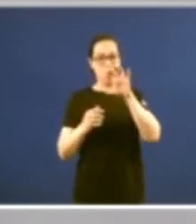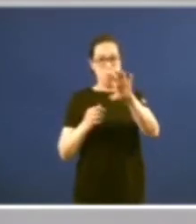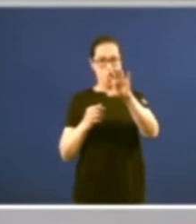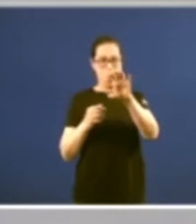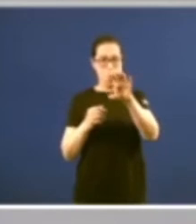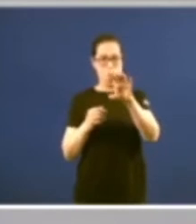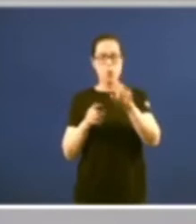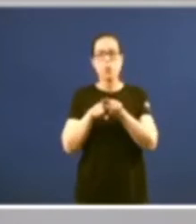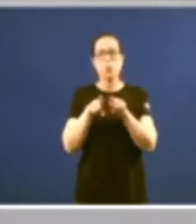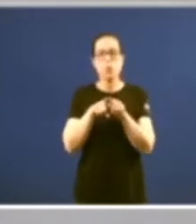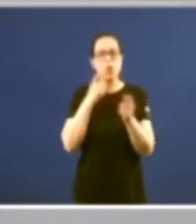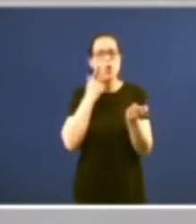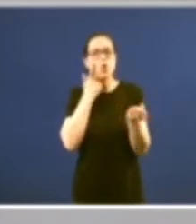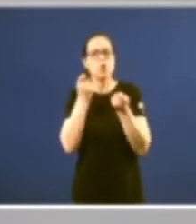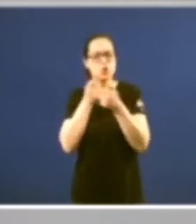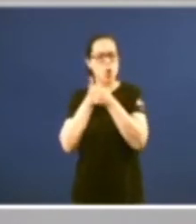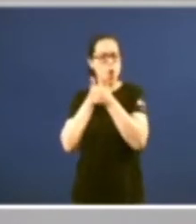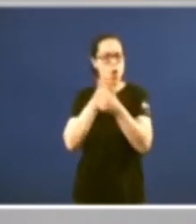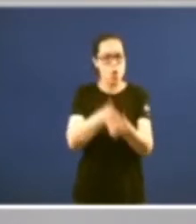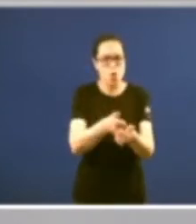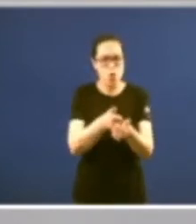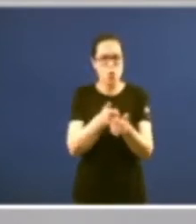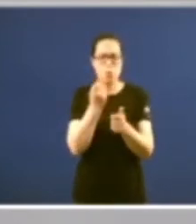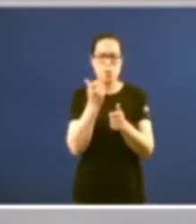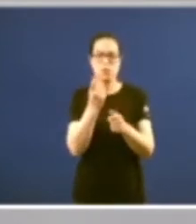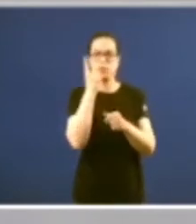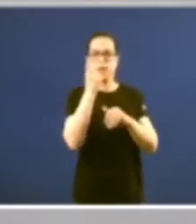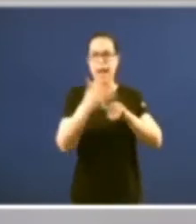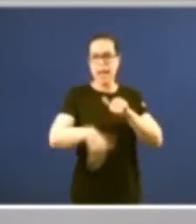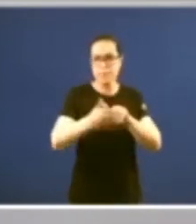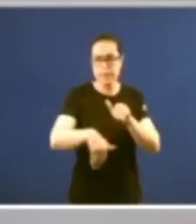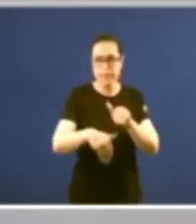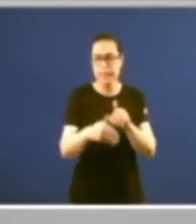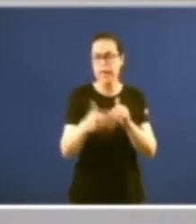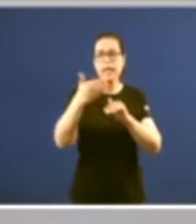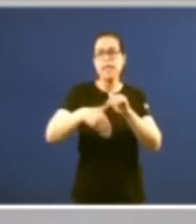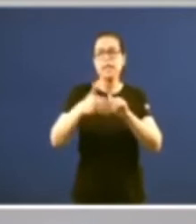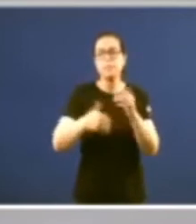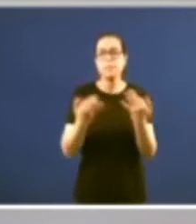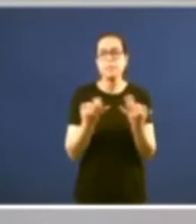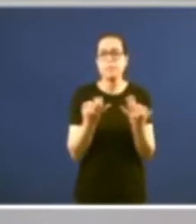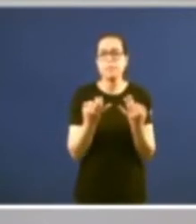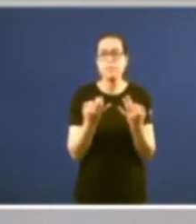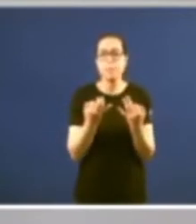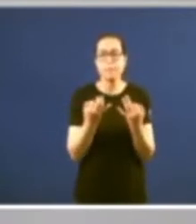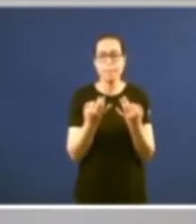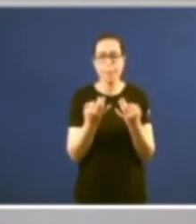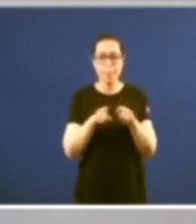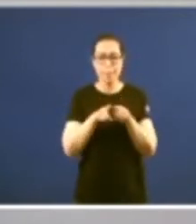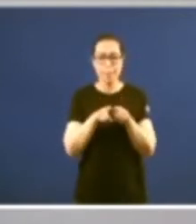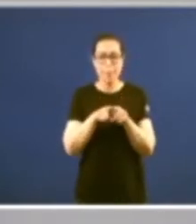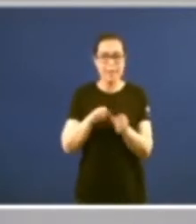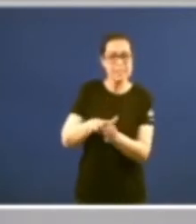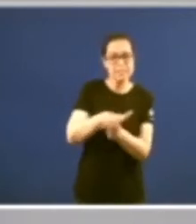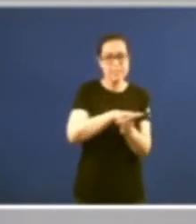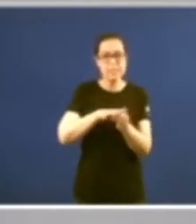legalidad de la actuación administrativa con un límite que es en definitiva el límite de que la jurisdicción contenciosa